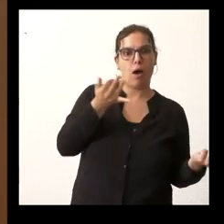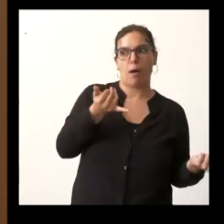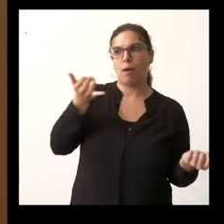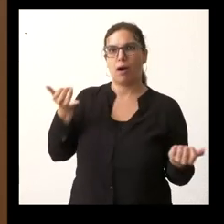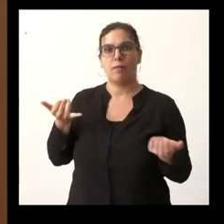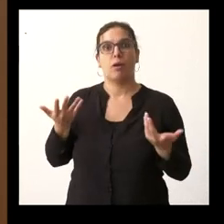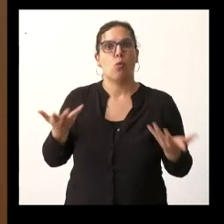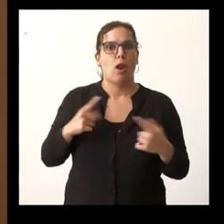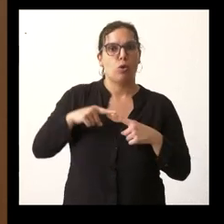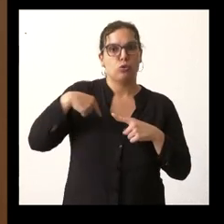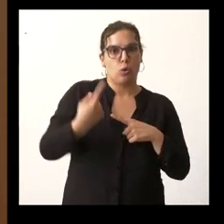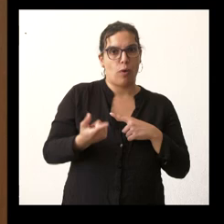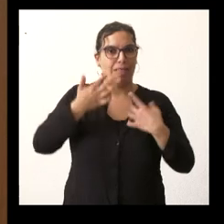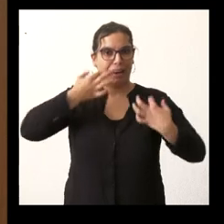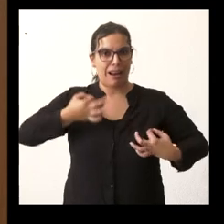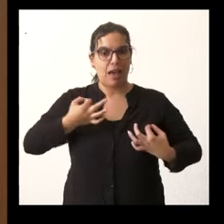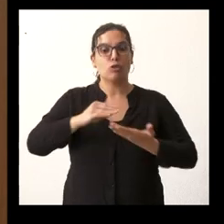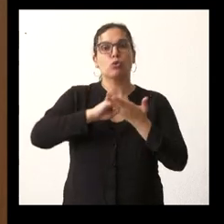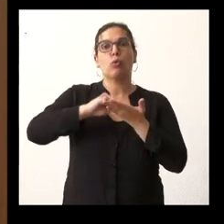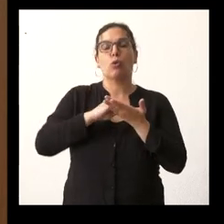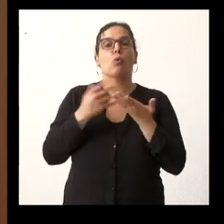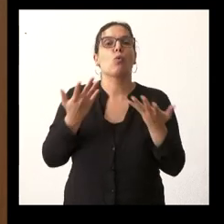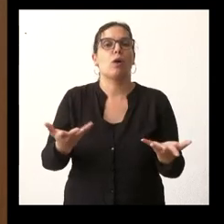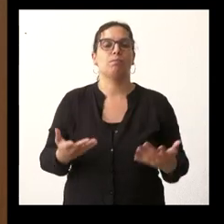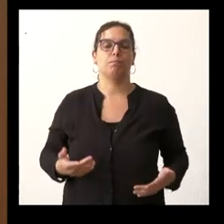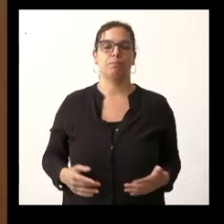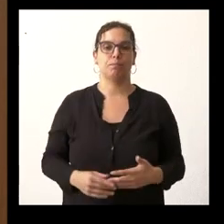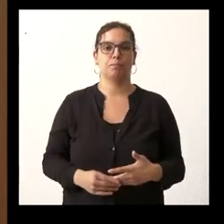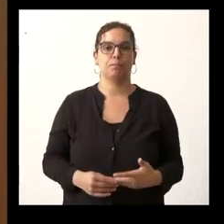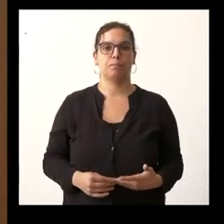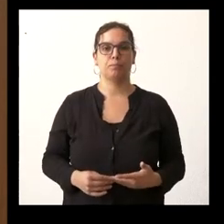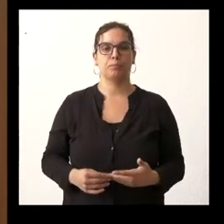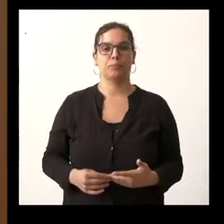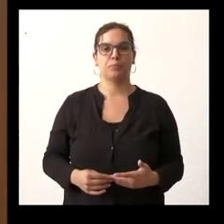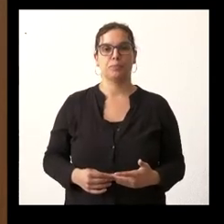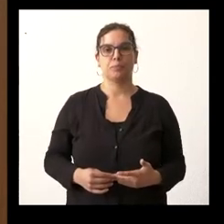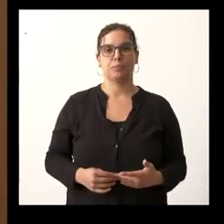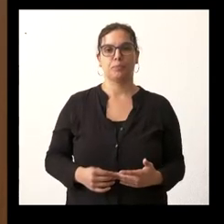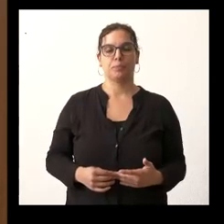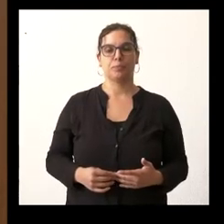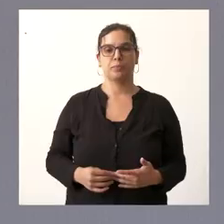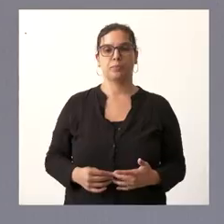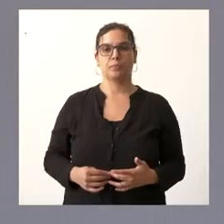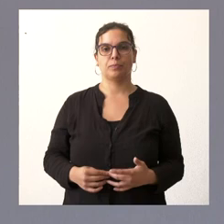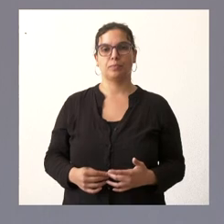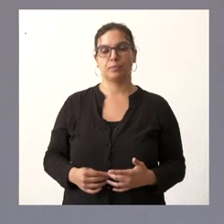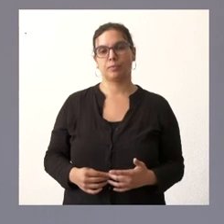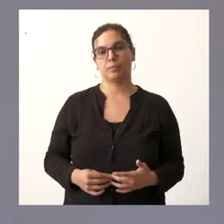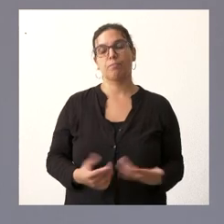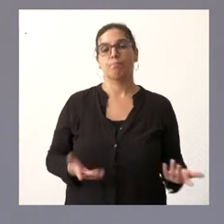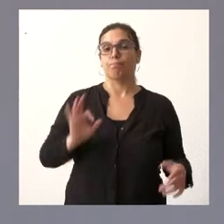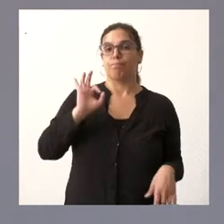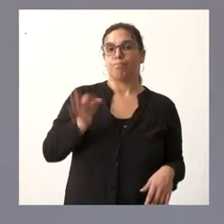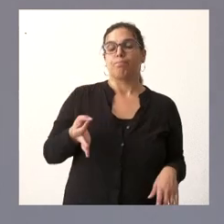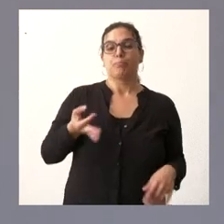qué efectos reales y qué soluciones se pueden arbitrar o se se puedan arbitrar ahora para corregirlo Efectivamente el